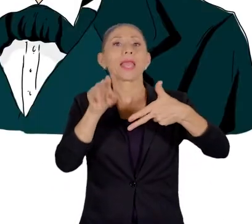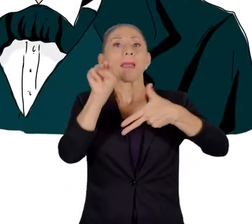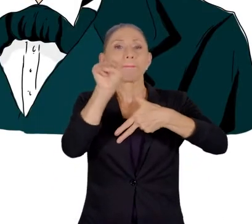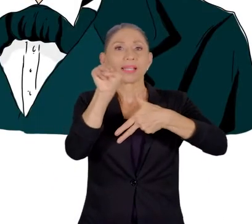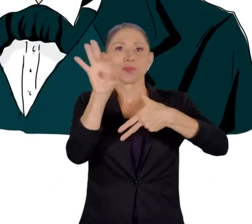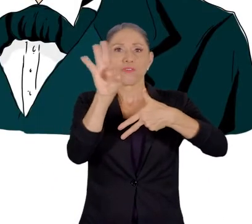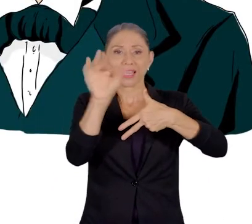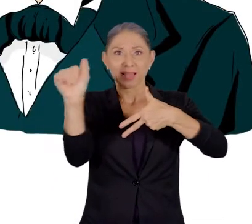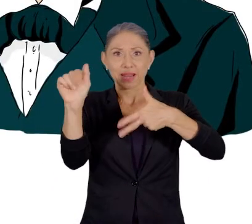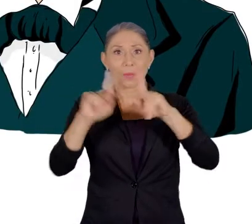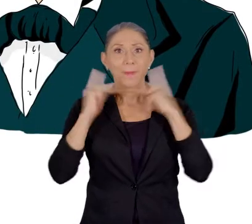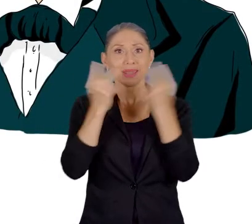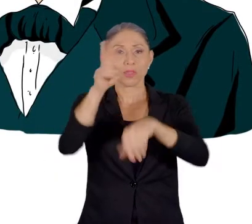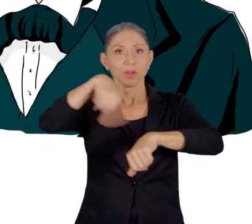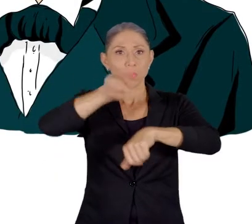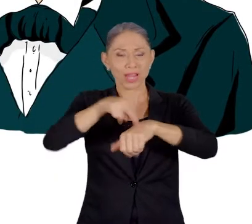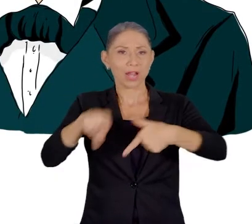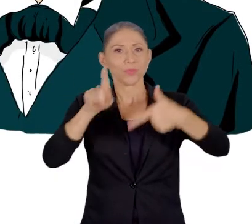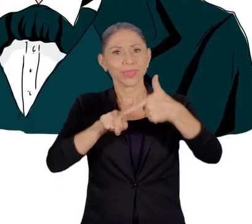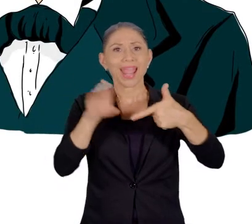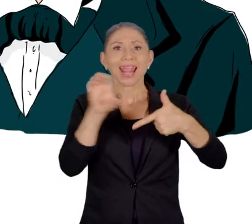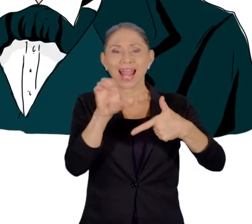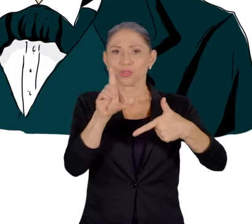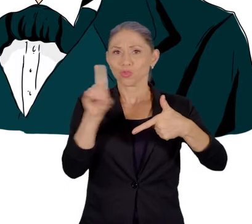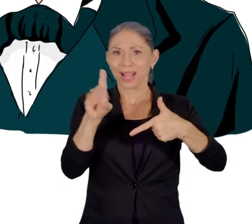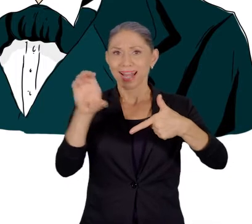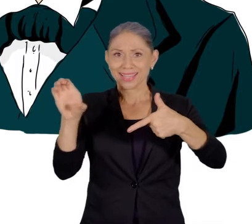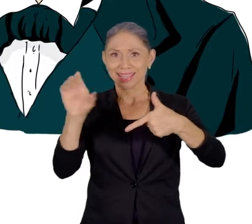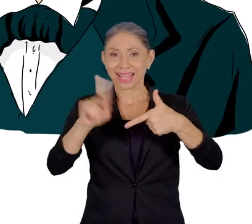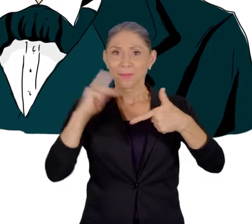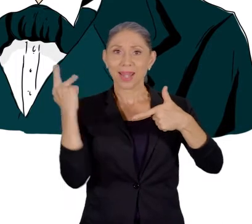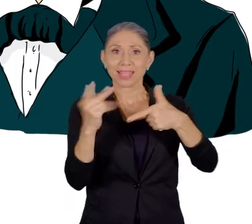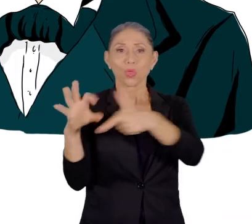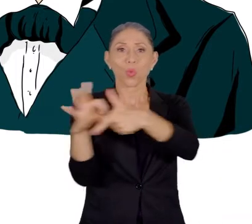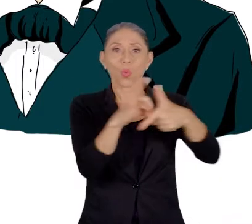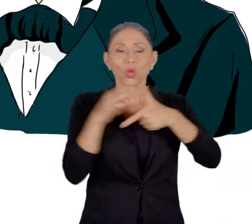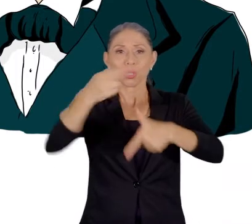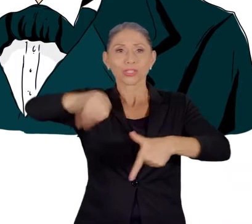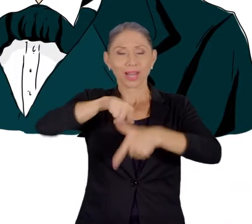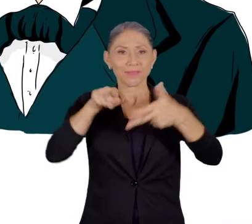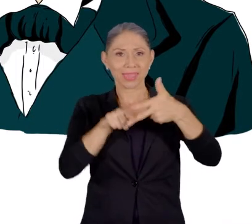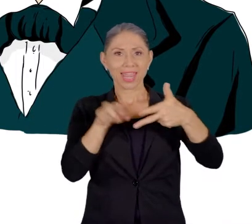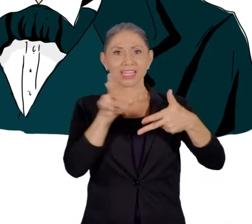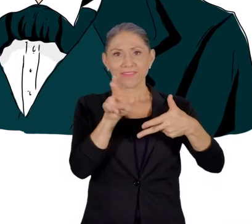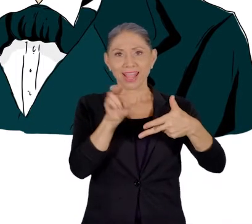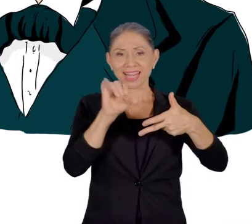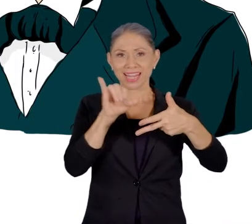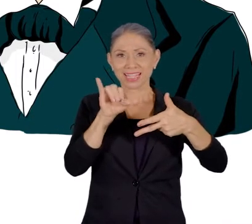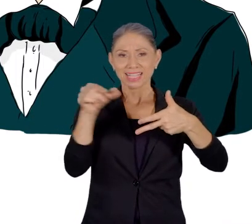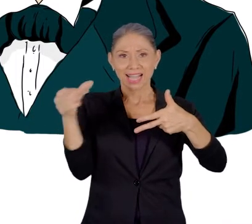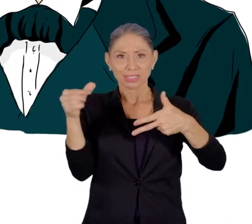Máximo Fernández Alvarado del Partido Republicano, Carlos Durán Cartín del Partido Unión Nacional y Rafael